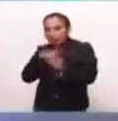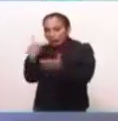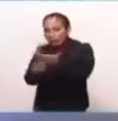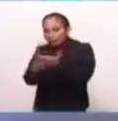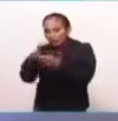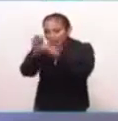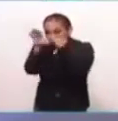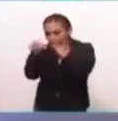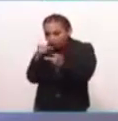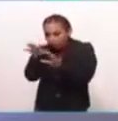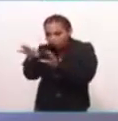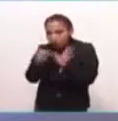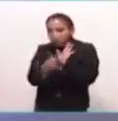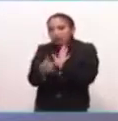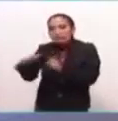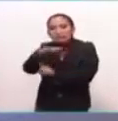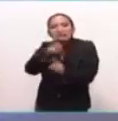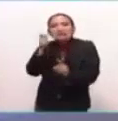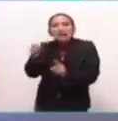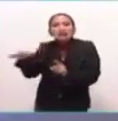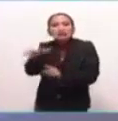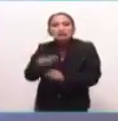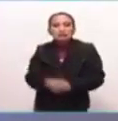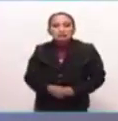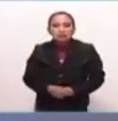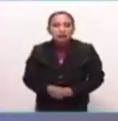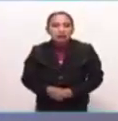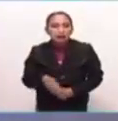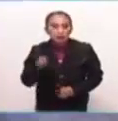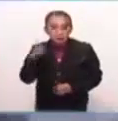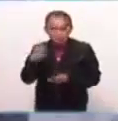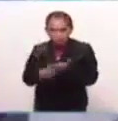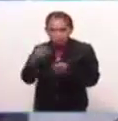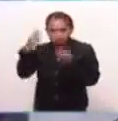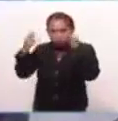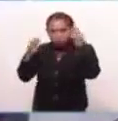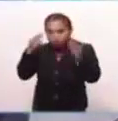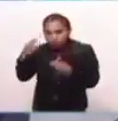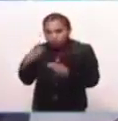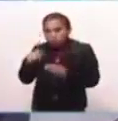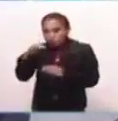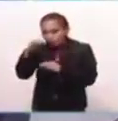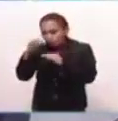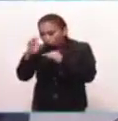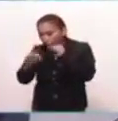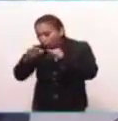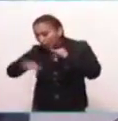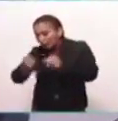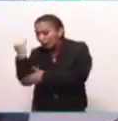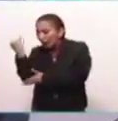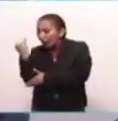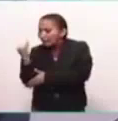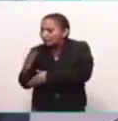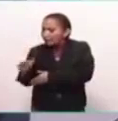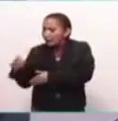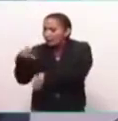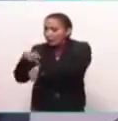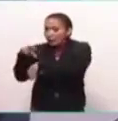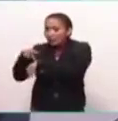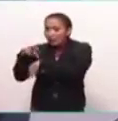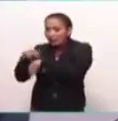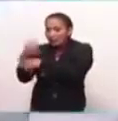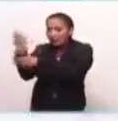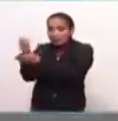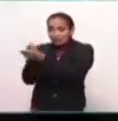realizado y se le da un contexto general. Justamente en el museo, en la parte baja tiene unos jardines donde están piedras con